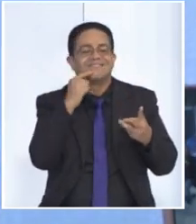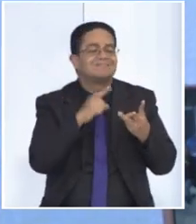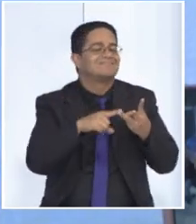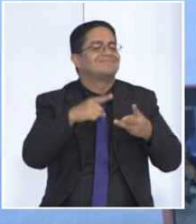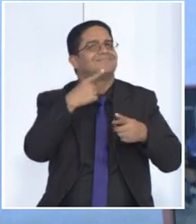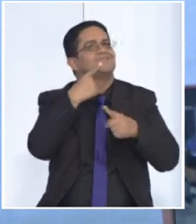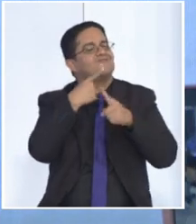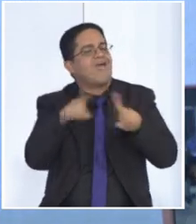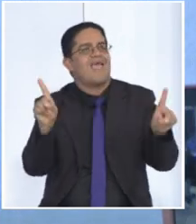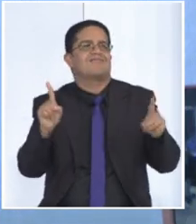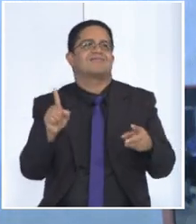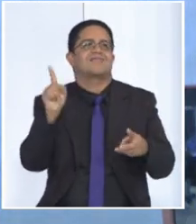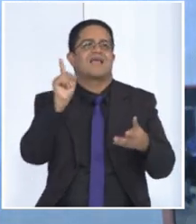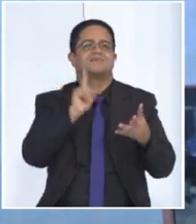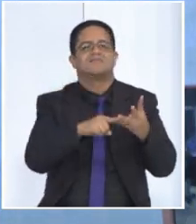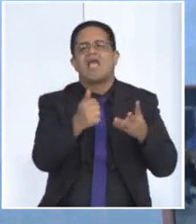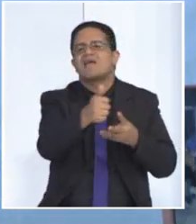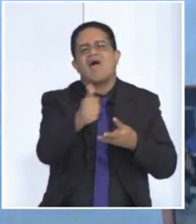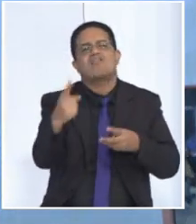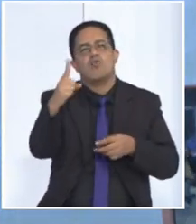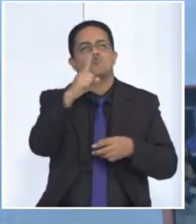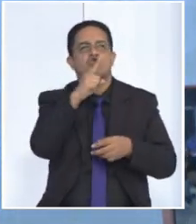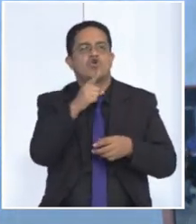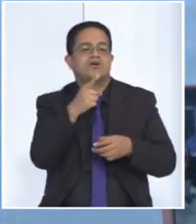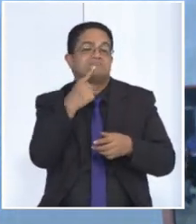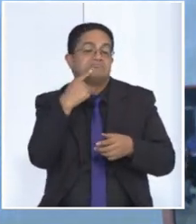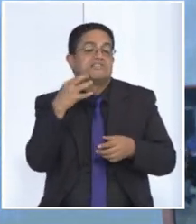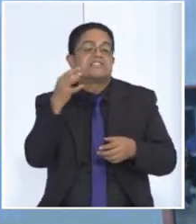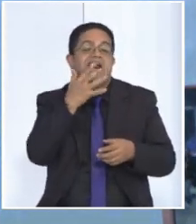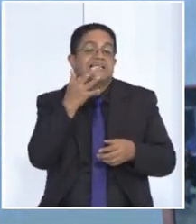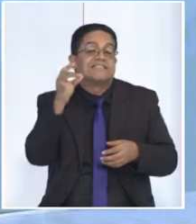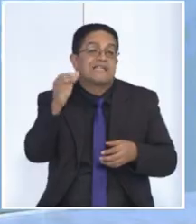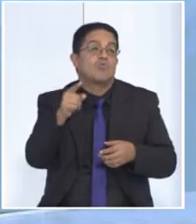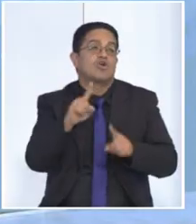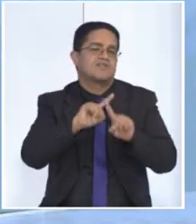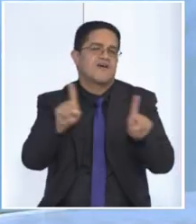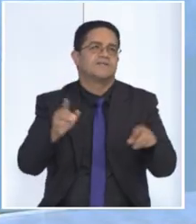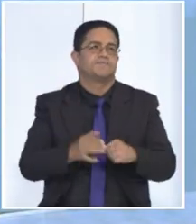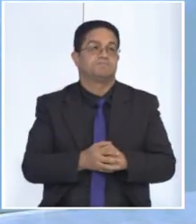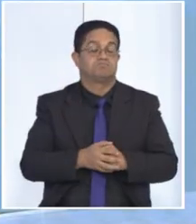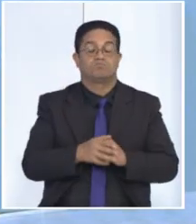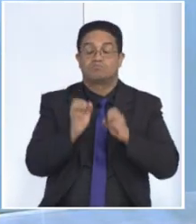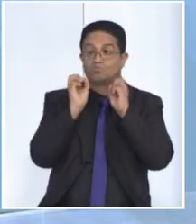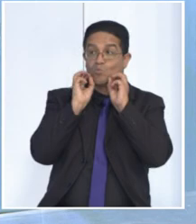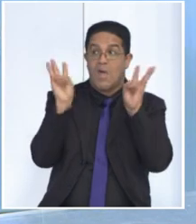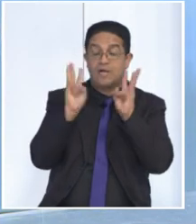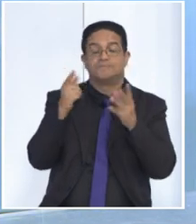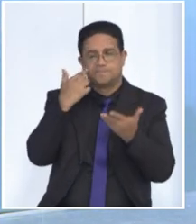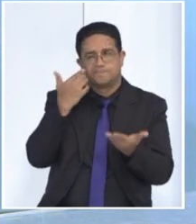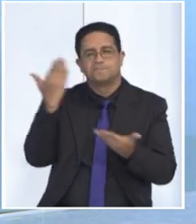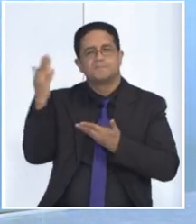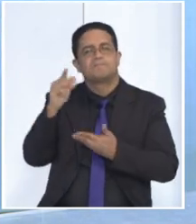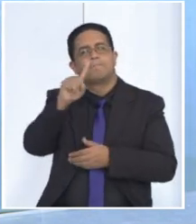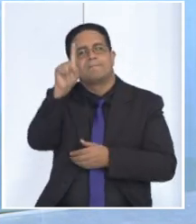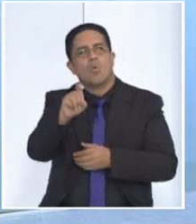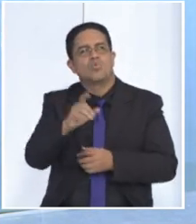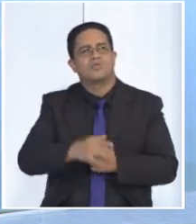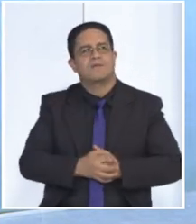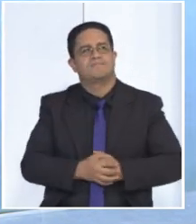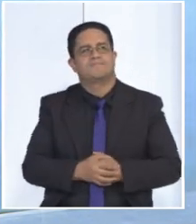283 veces. Cada uno tiene una mayor capacidad de endulzar. ¡Wow! Vamos a seguir viendo las preguntas que nos trae la audiencia.